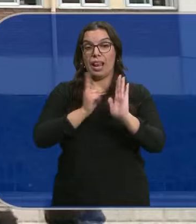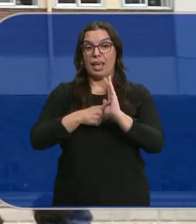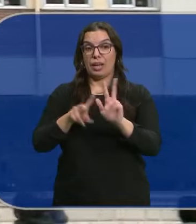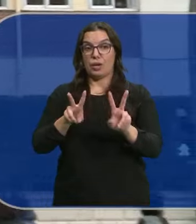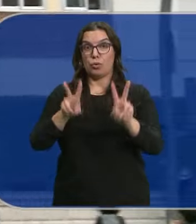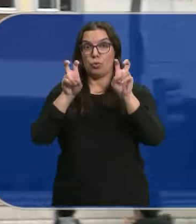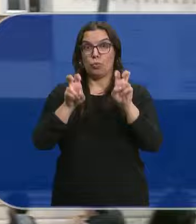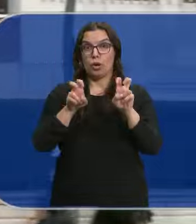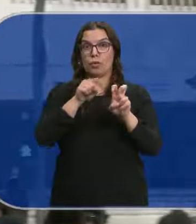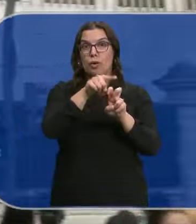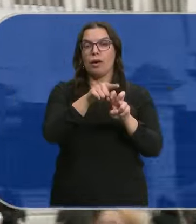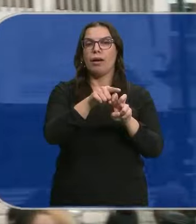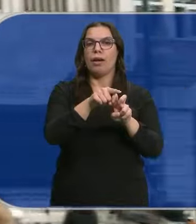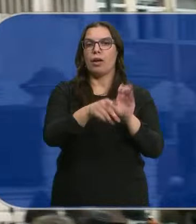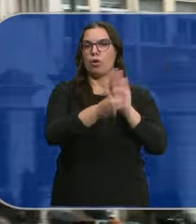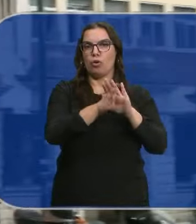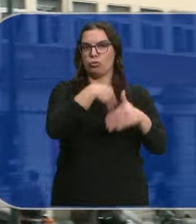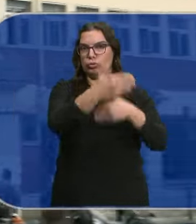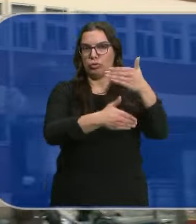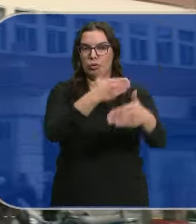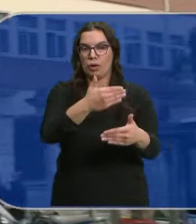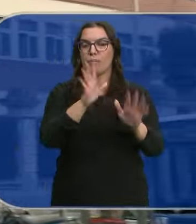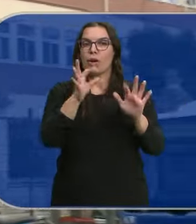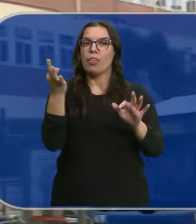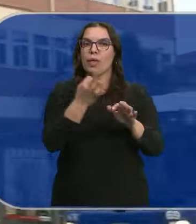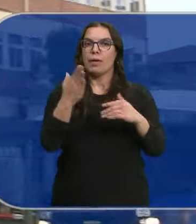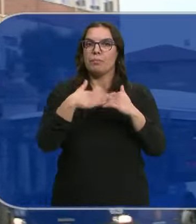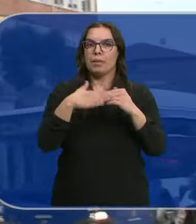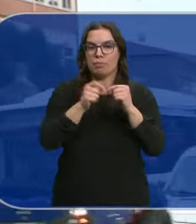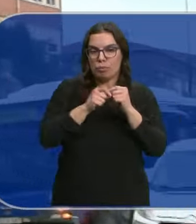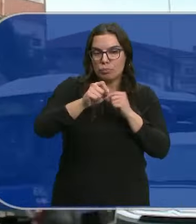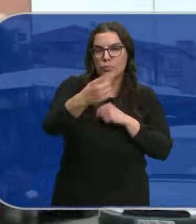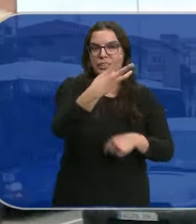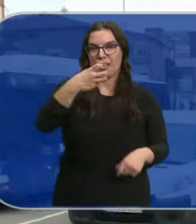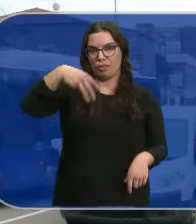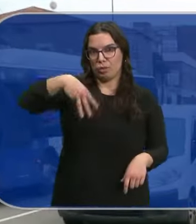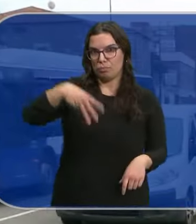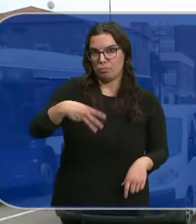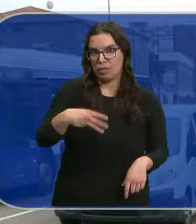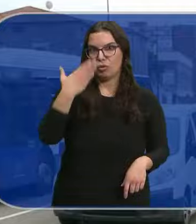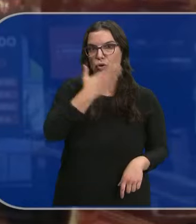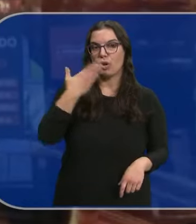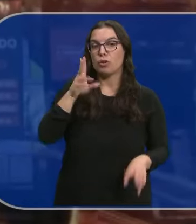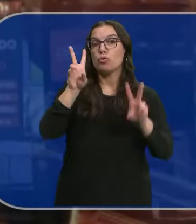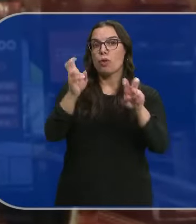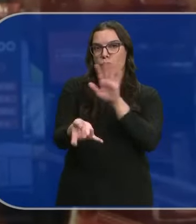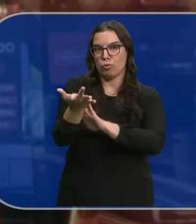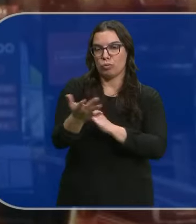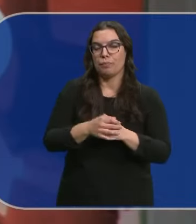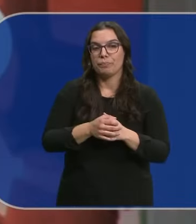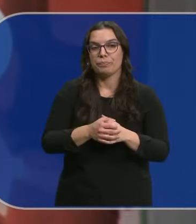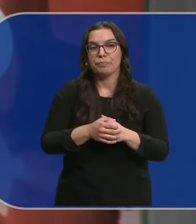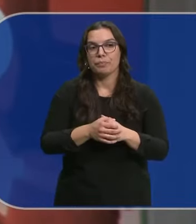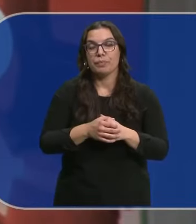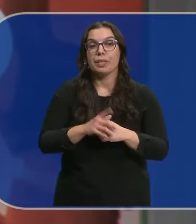licencia Al no tener carácter retroactivo Se tendrán que alejar Eso sí Como mínimo 300 metros de los colegios Los nuevos establecimientos Será